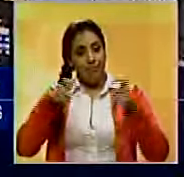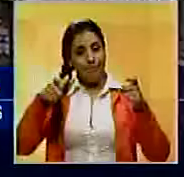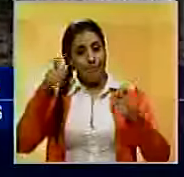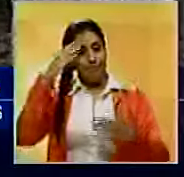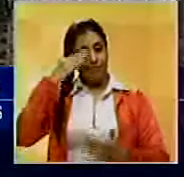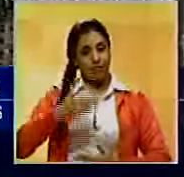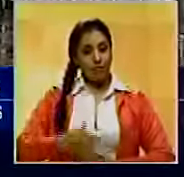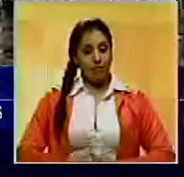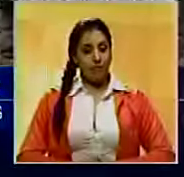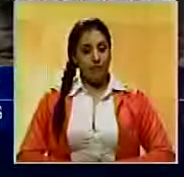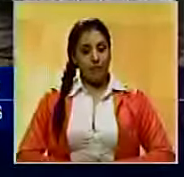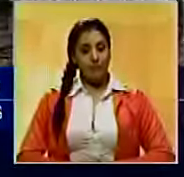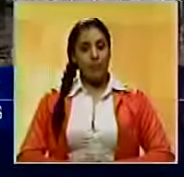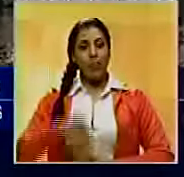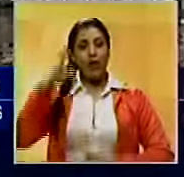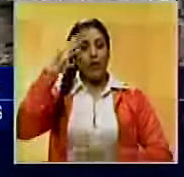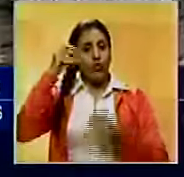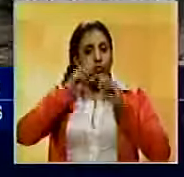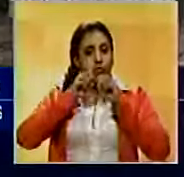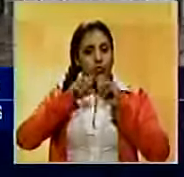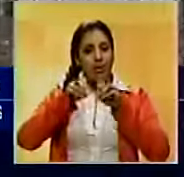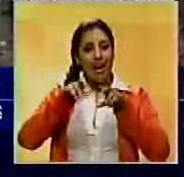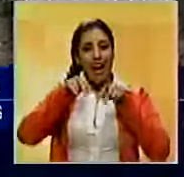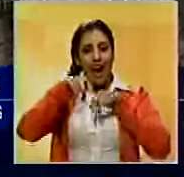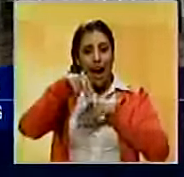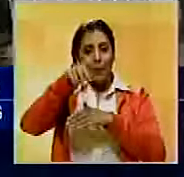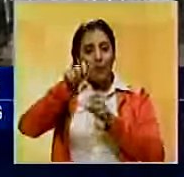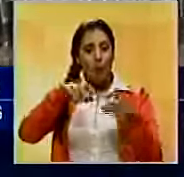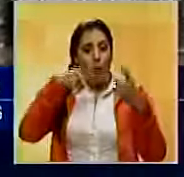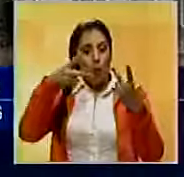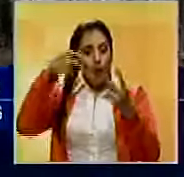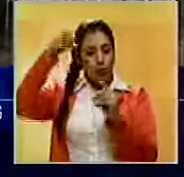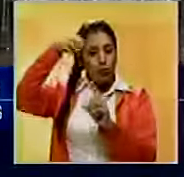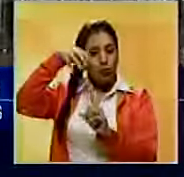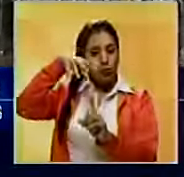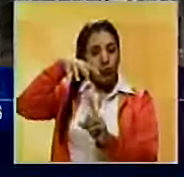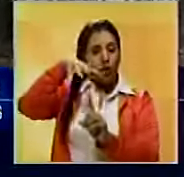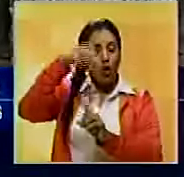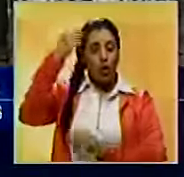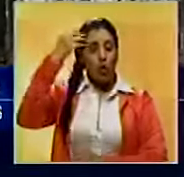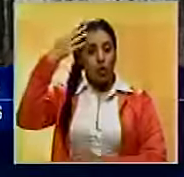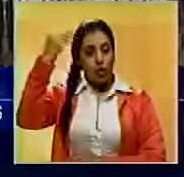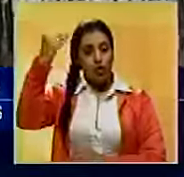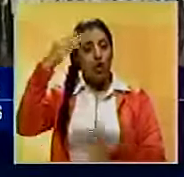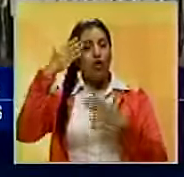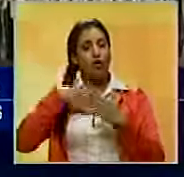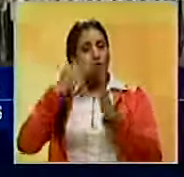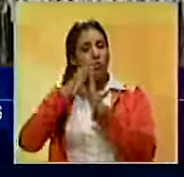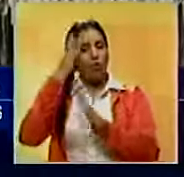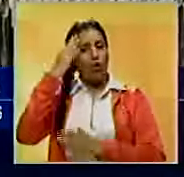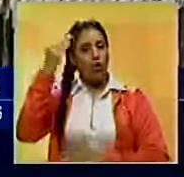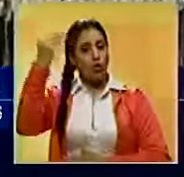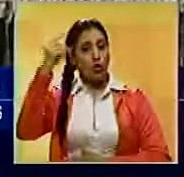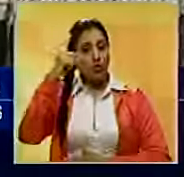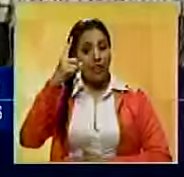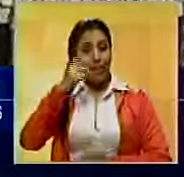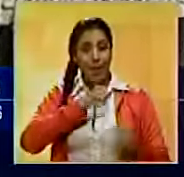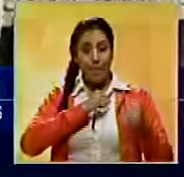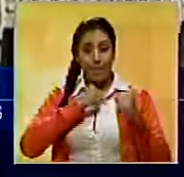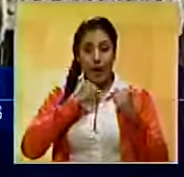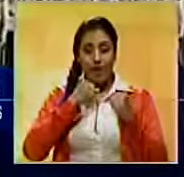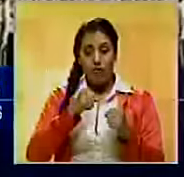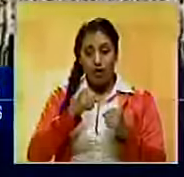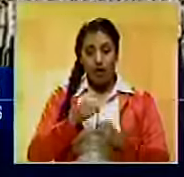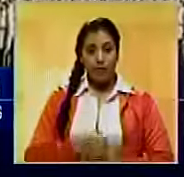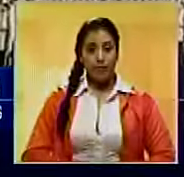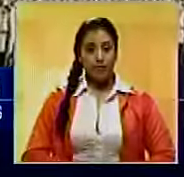Armada. Que los ilumine en el camino que hoy toman. Solo le pido a Dios que los llene de fortaleza